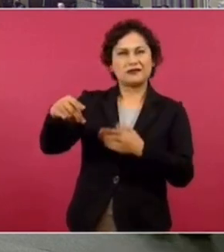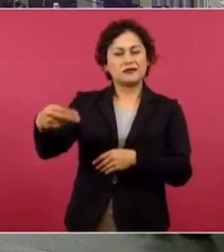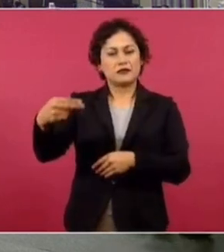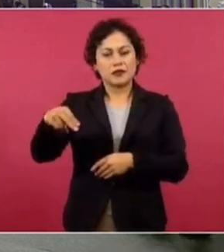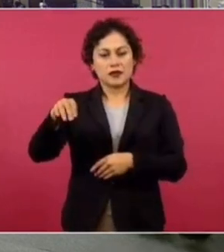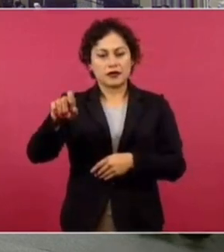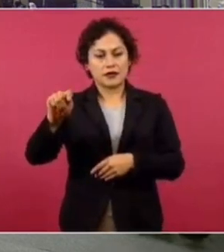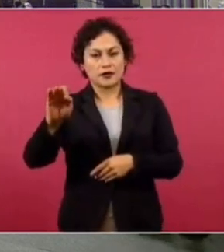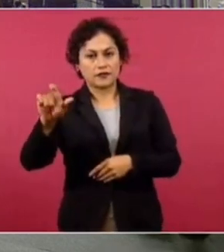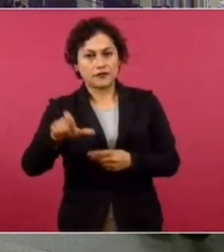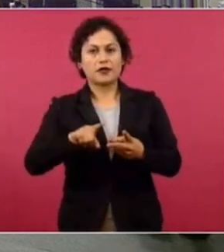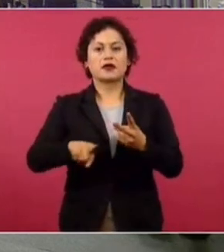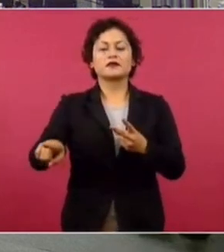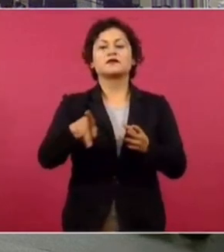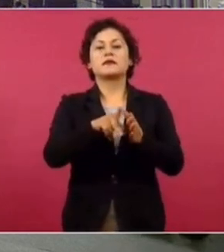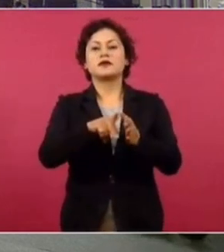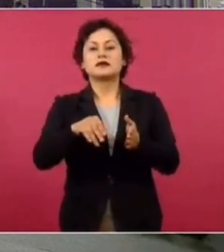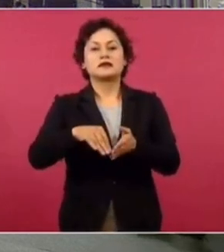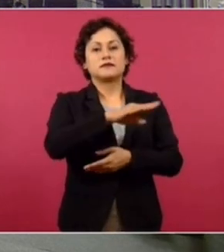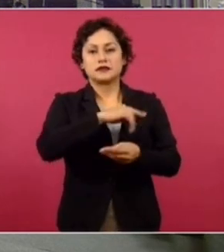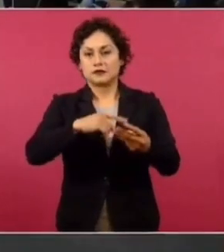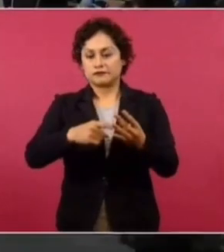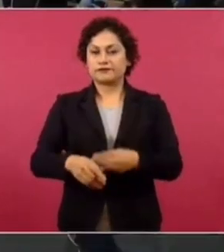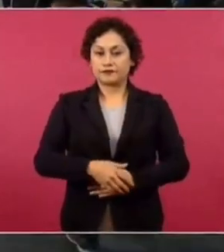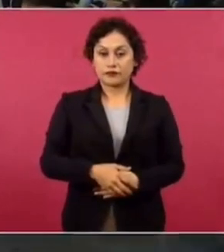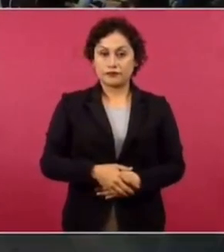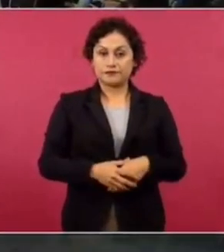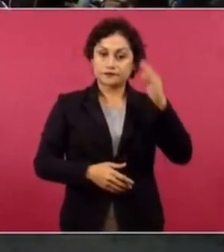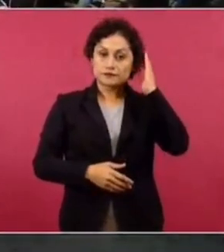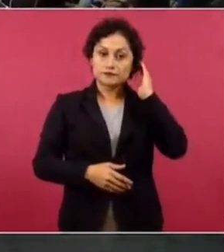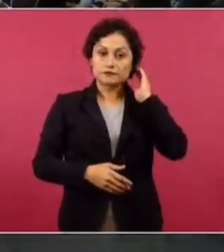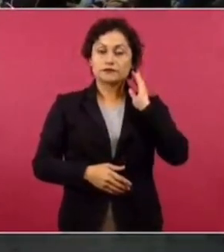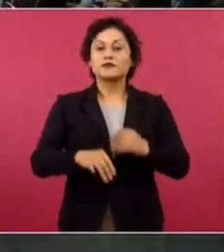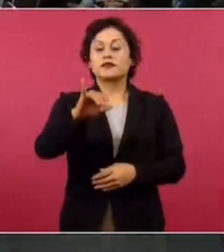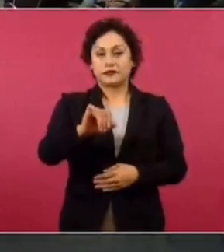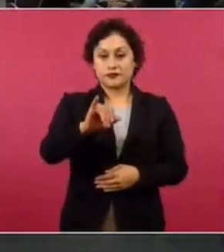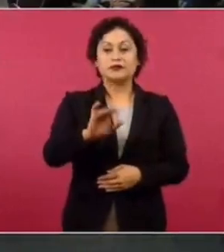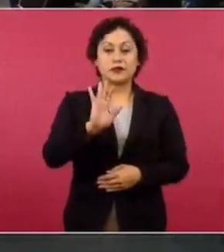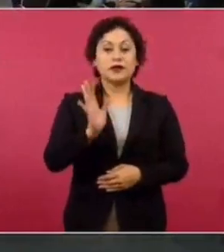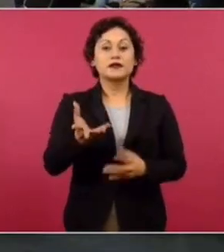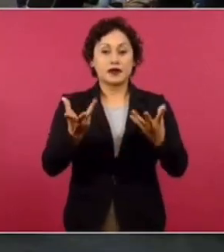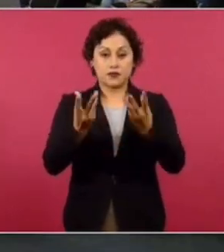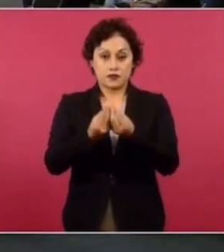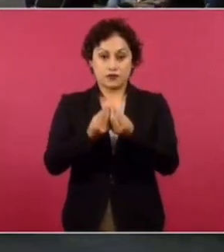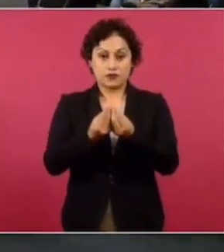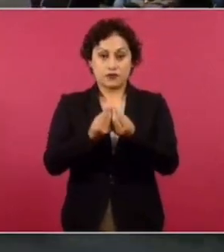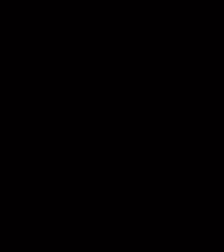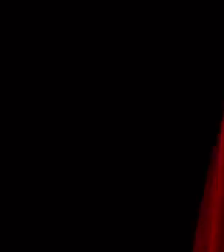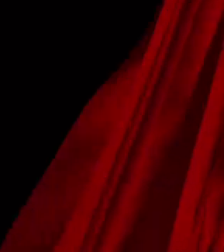Artículo 19, periodistas desplazados. Sí, se está trabajando conjuntamente.